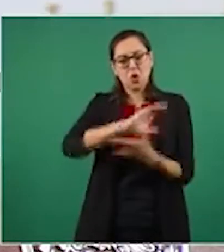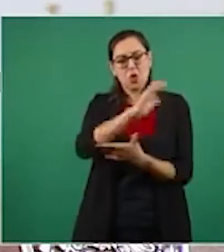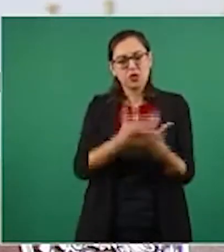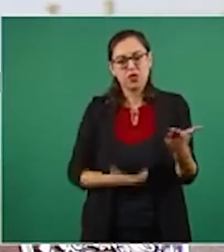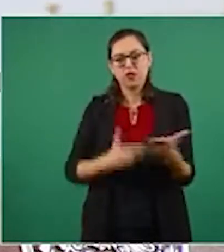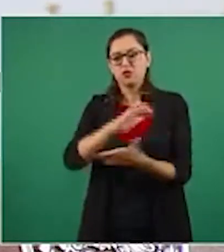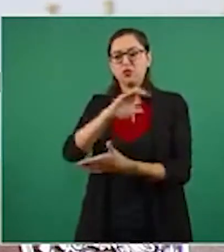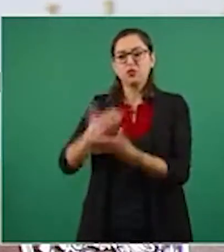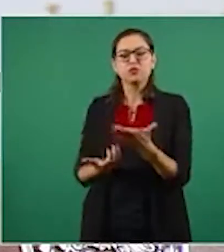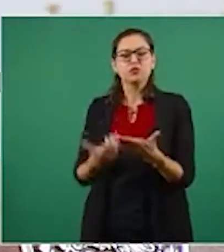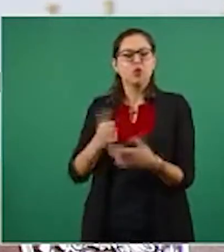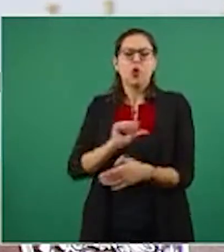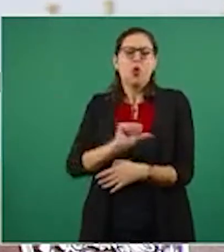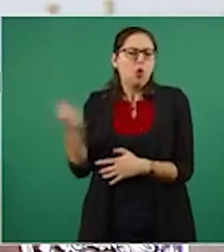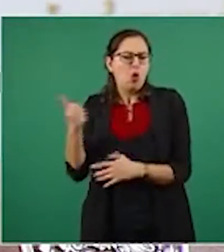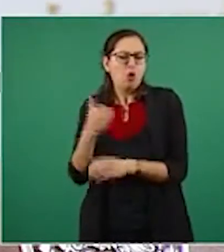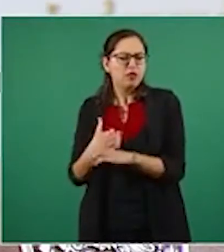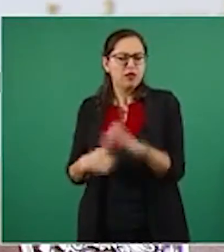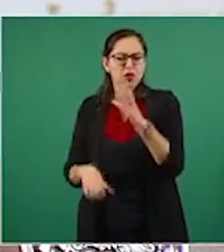en el gobierno,